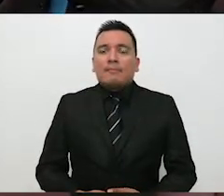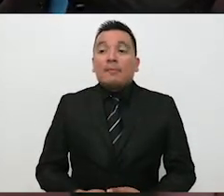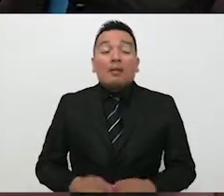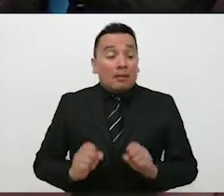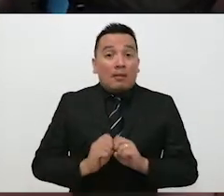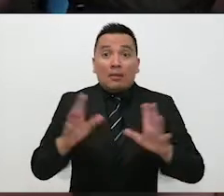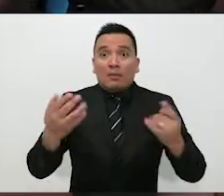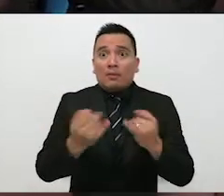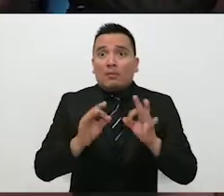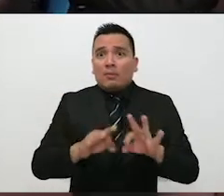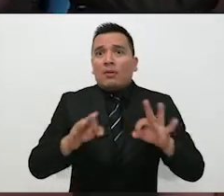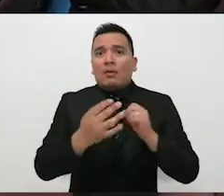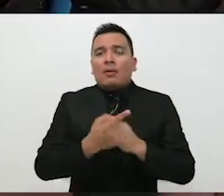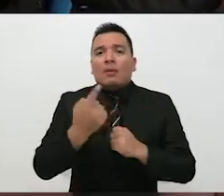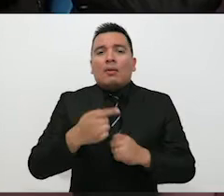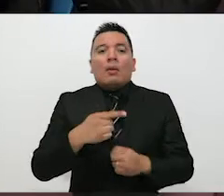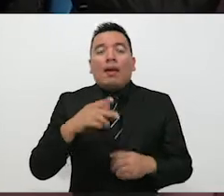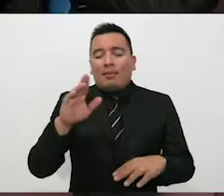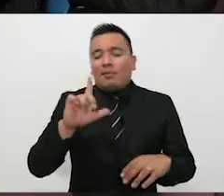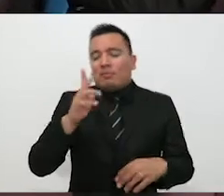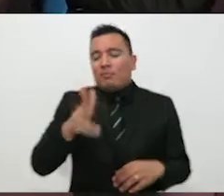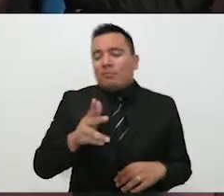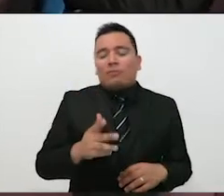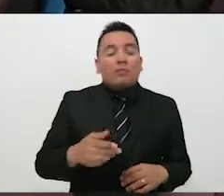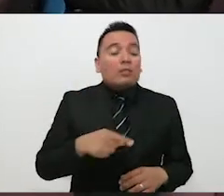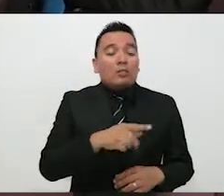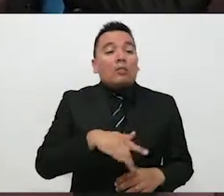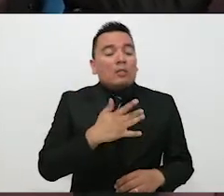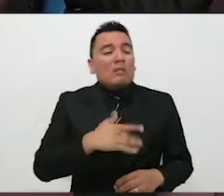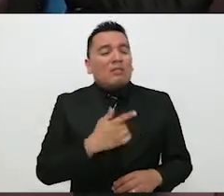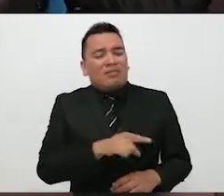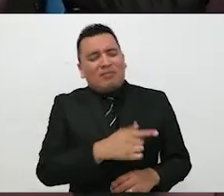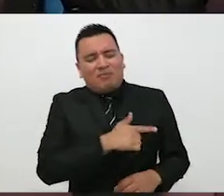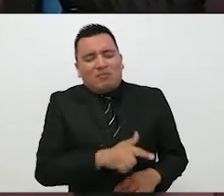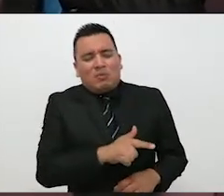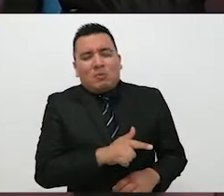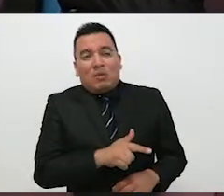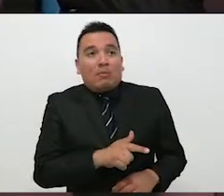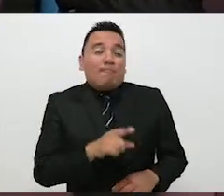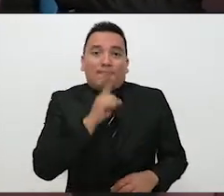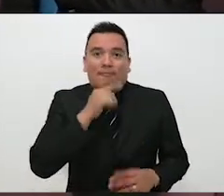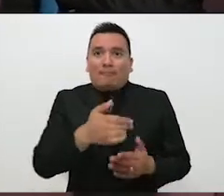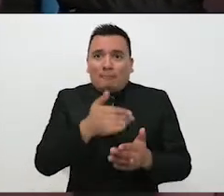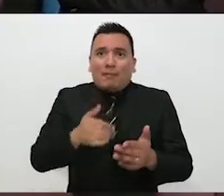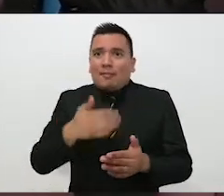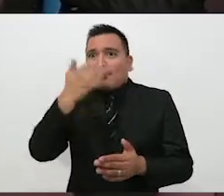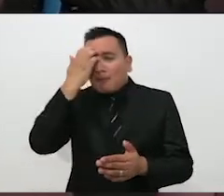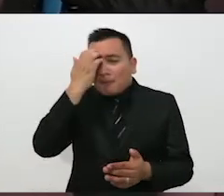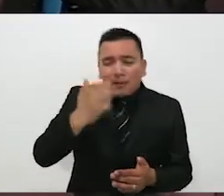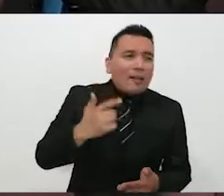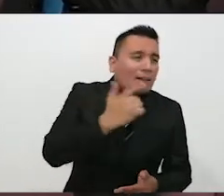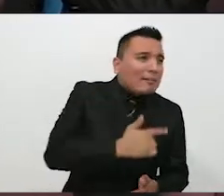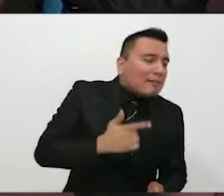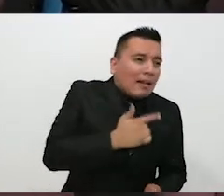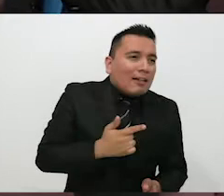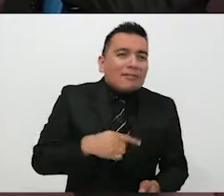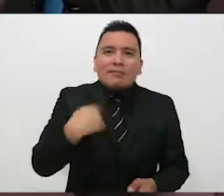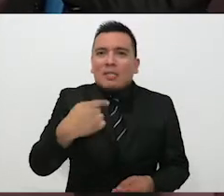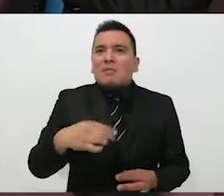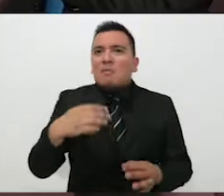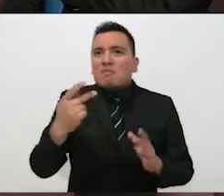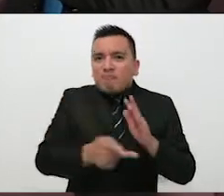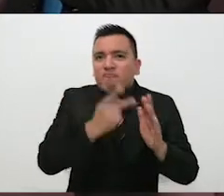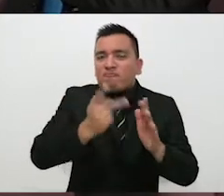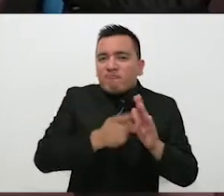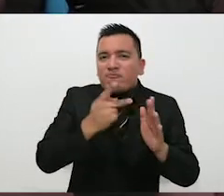también para reducir el abstencionismo. Es decir, que se familiaricen, que participen y sigan participando en los diferentes procesos que se llevan a cabo.